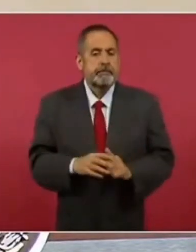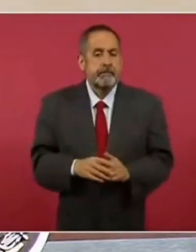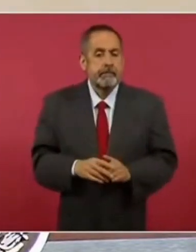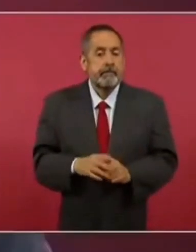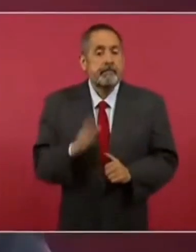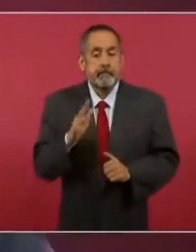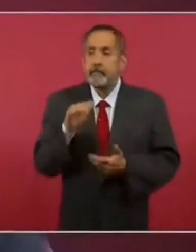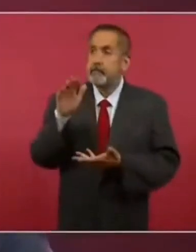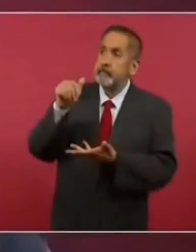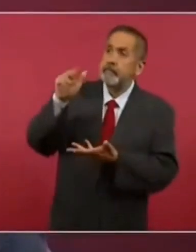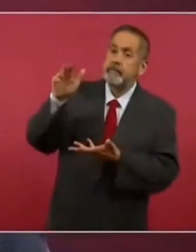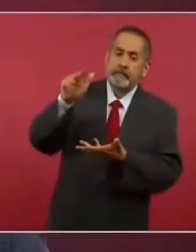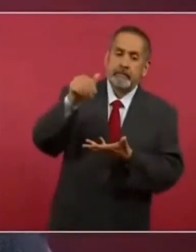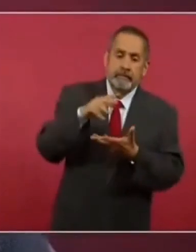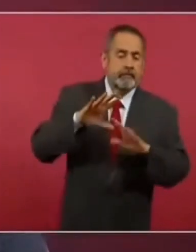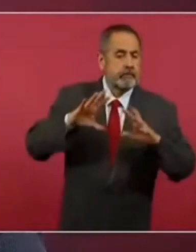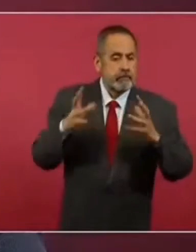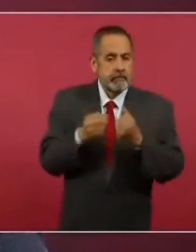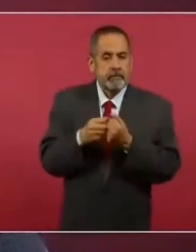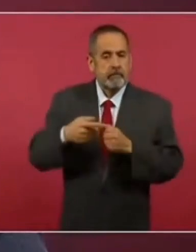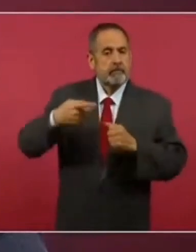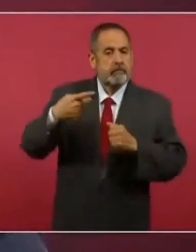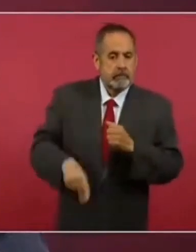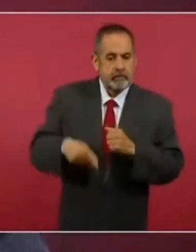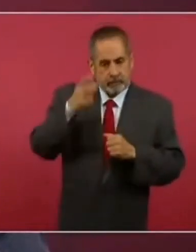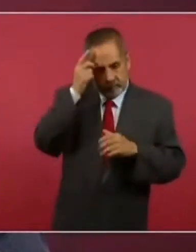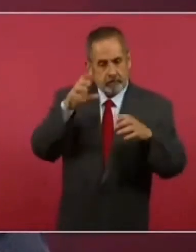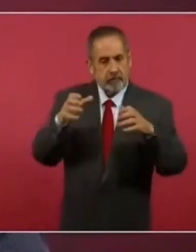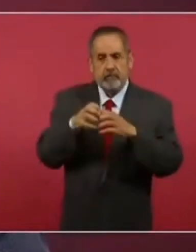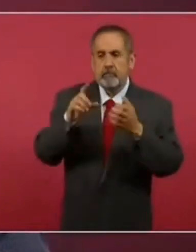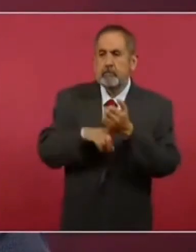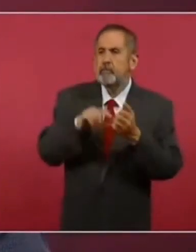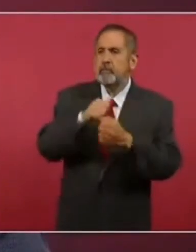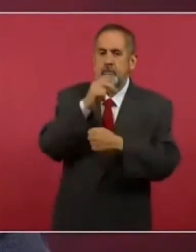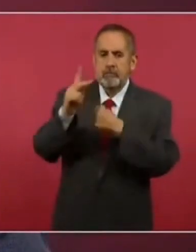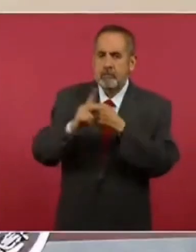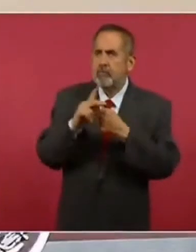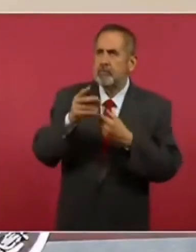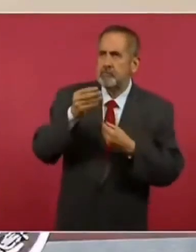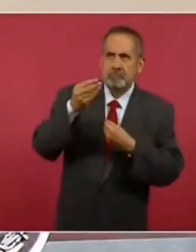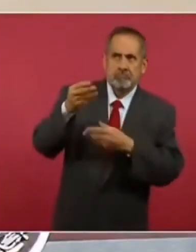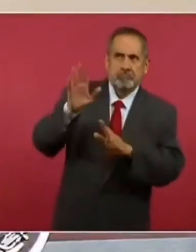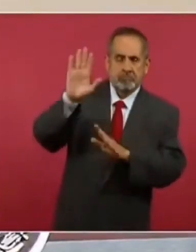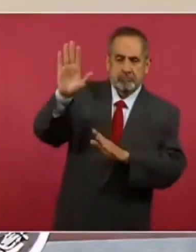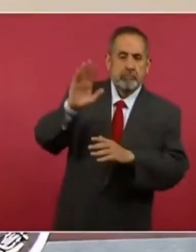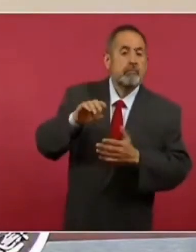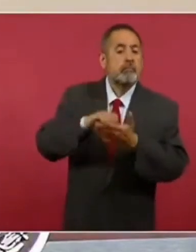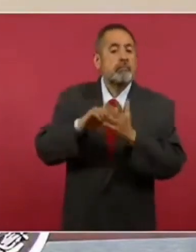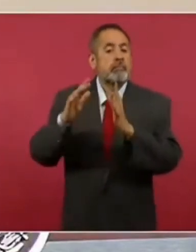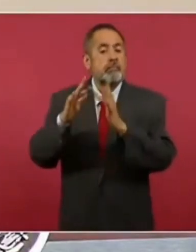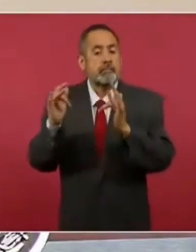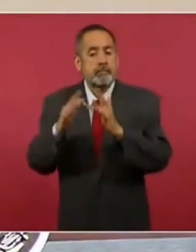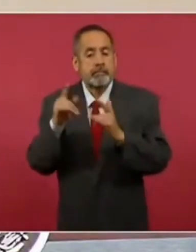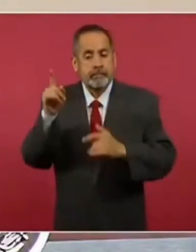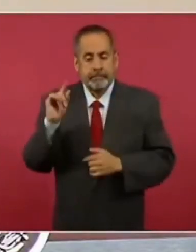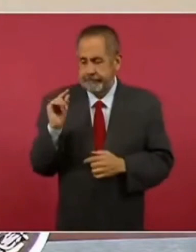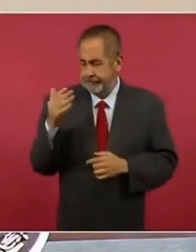recuperación del patrimonio que corresponde a otras naciones. En el caso de Francia,